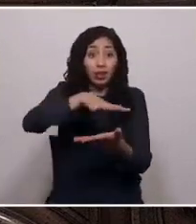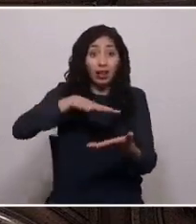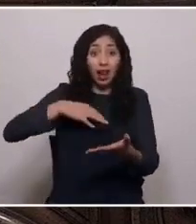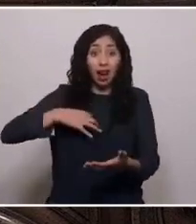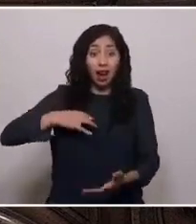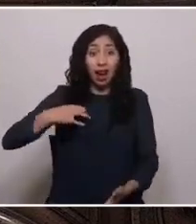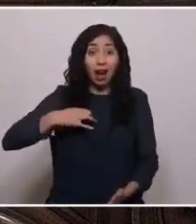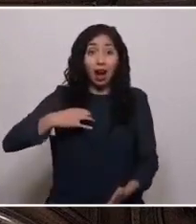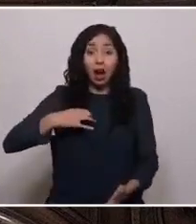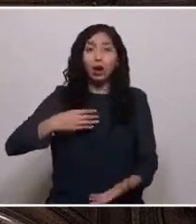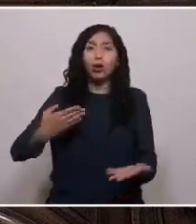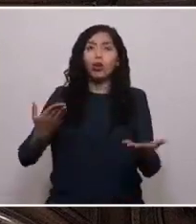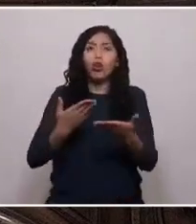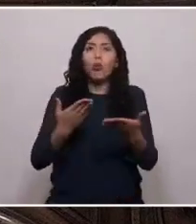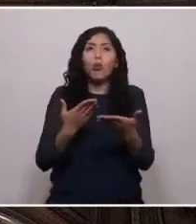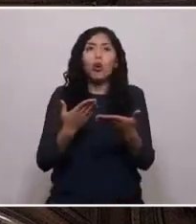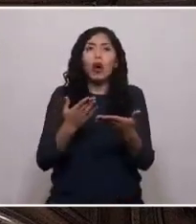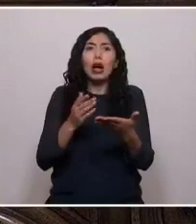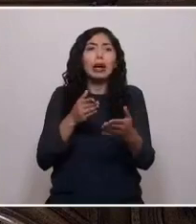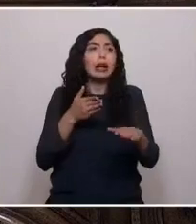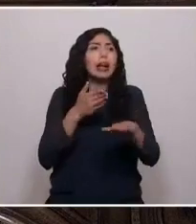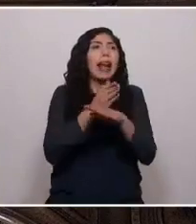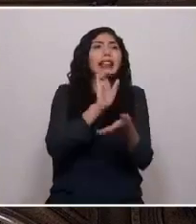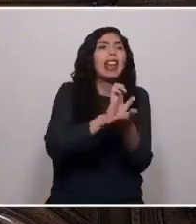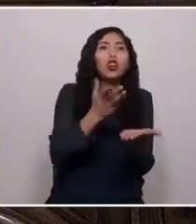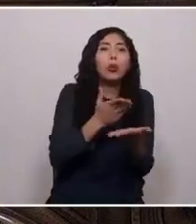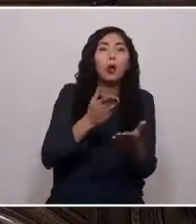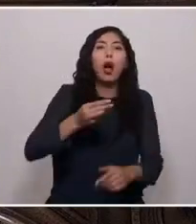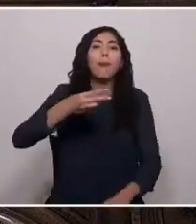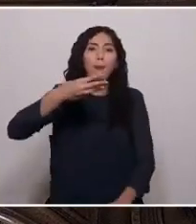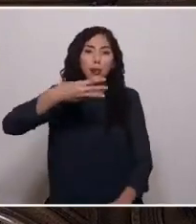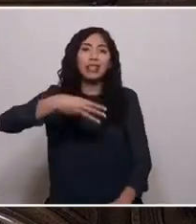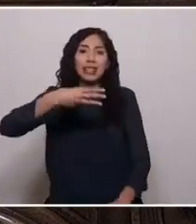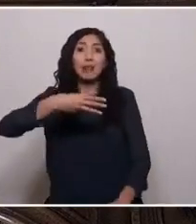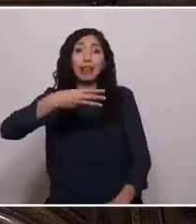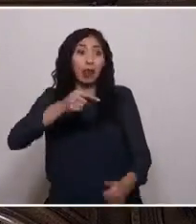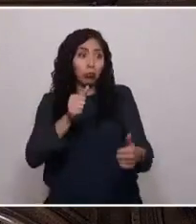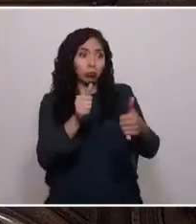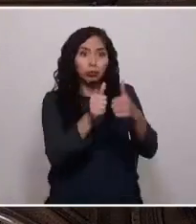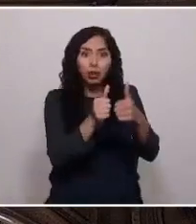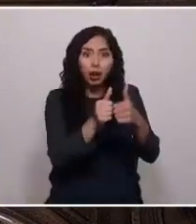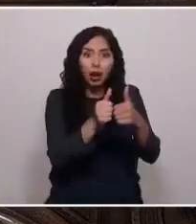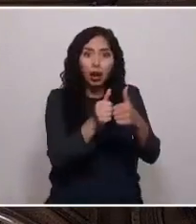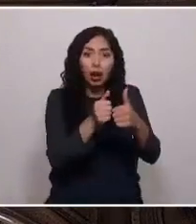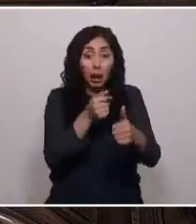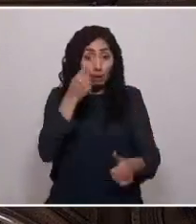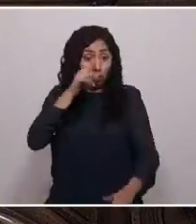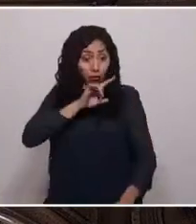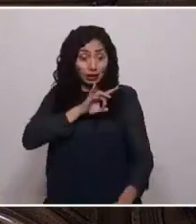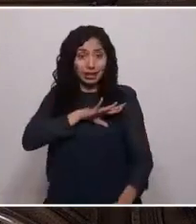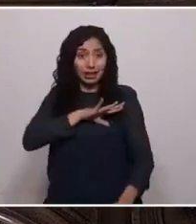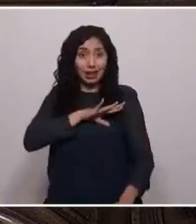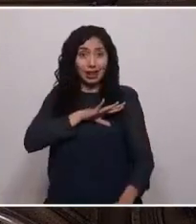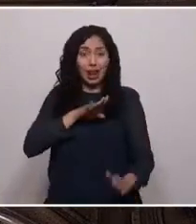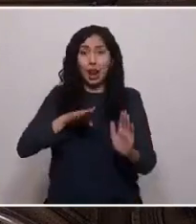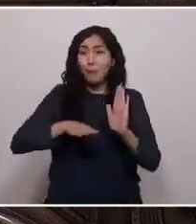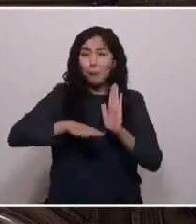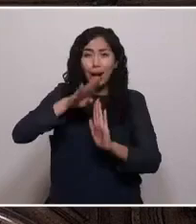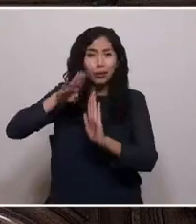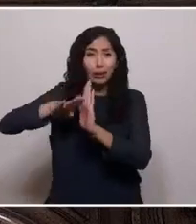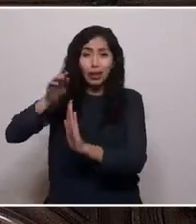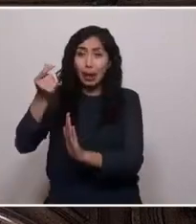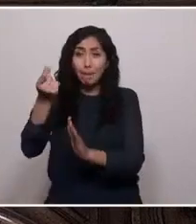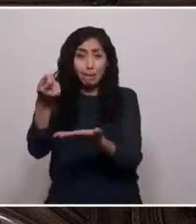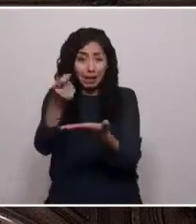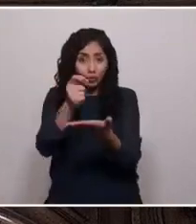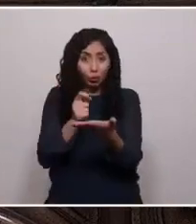al Estado es el municipio, que en Chile la gran mayoría depende, casi en un 70% de su presupuesto, del